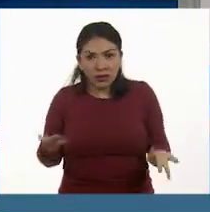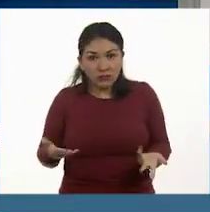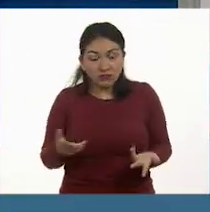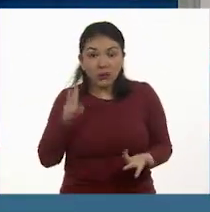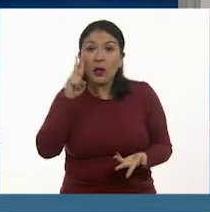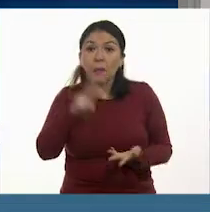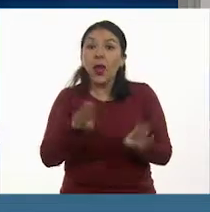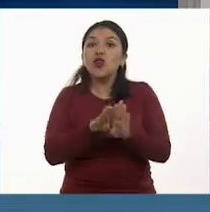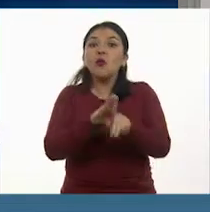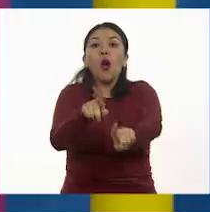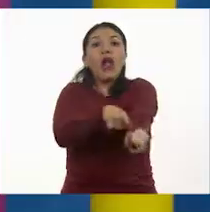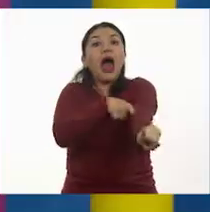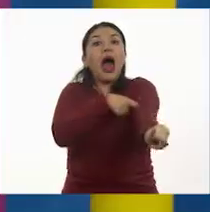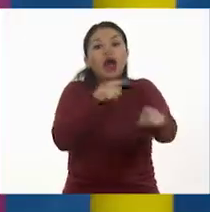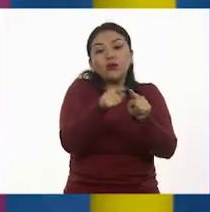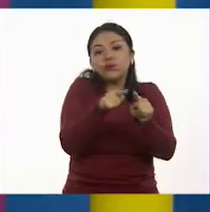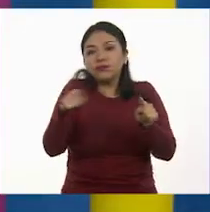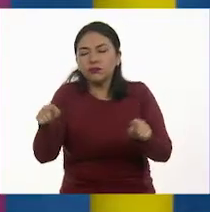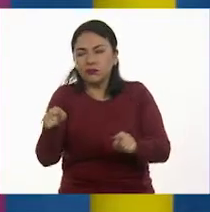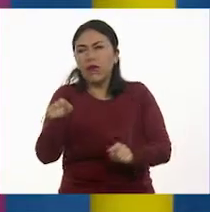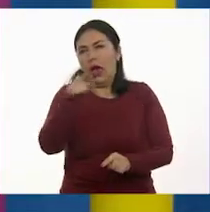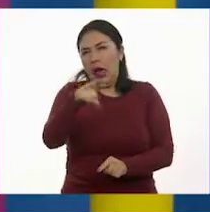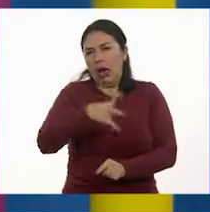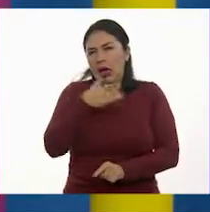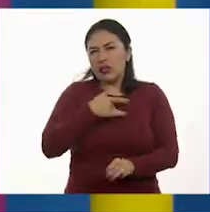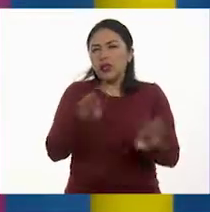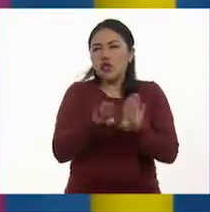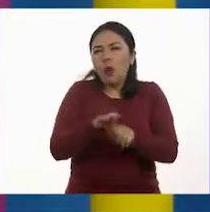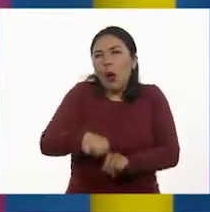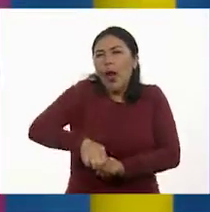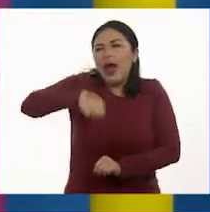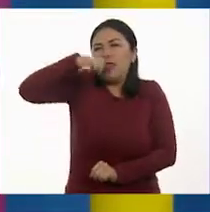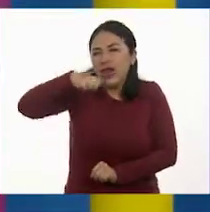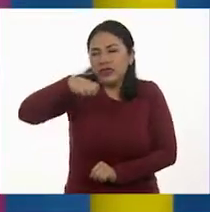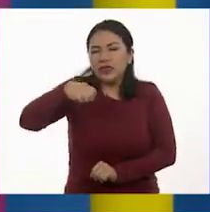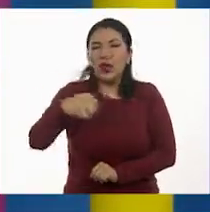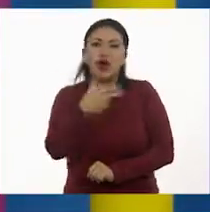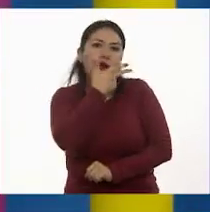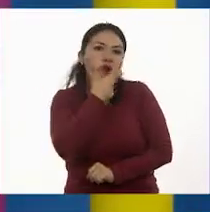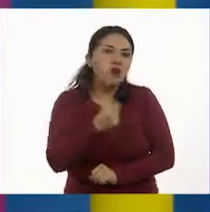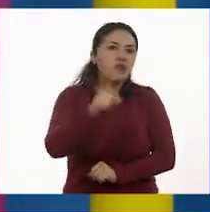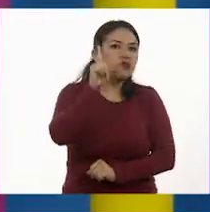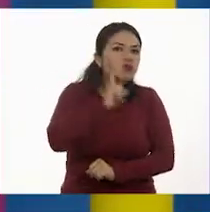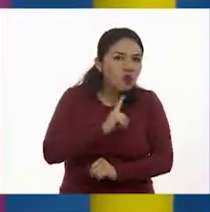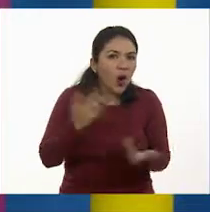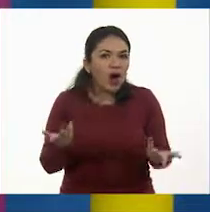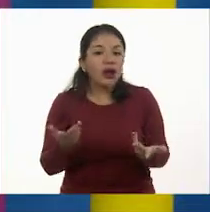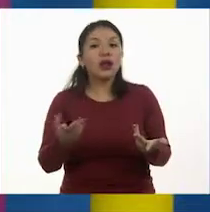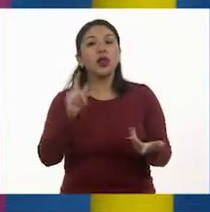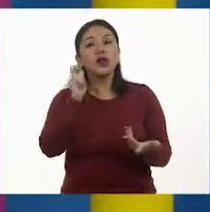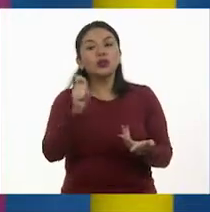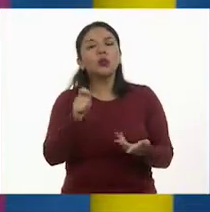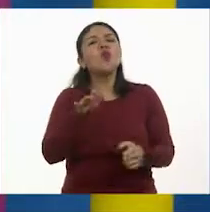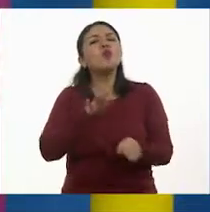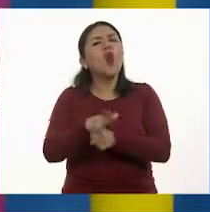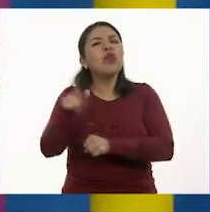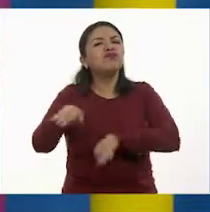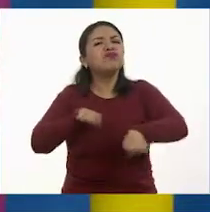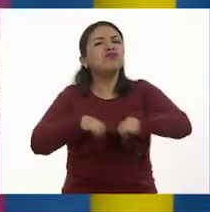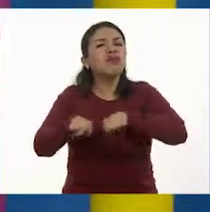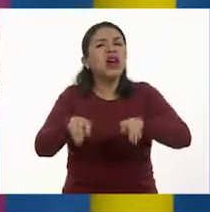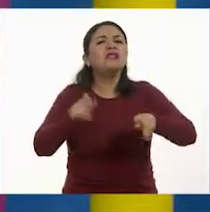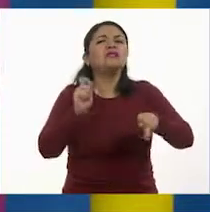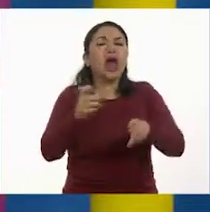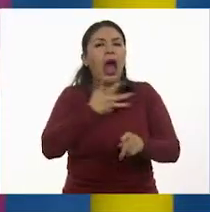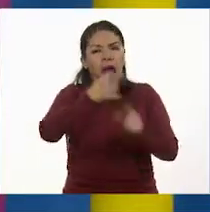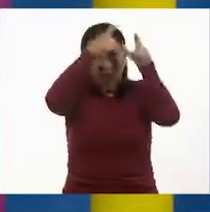la distancia recorrida. Nos da una idea de su edad, de su género, si es hombre o mujer, y de su ocupación. Vimos que hay